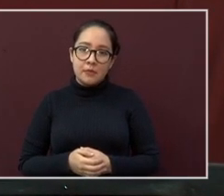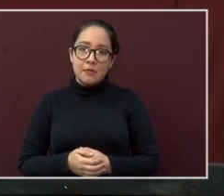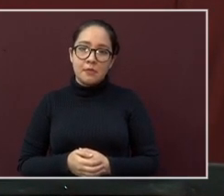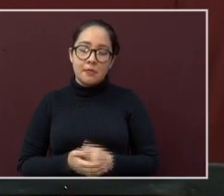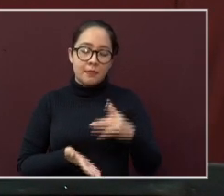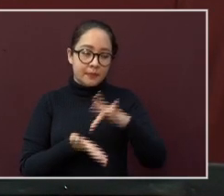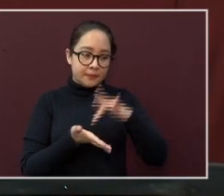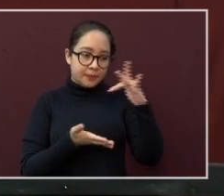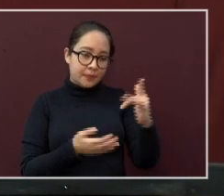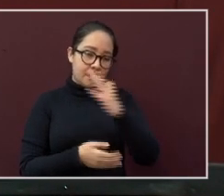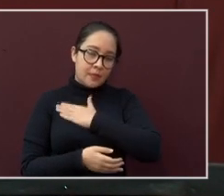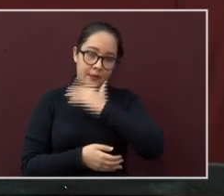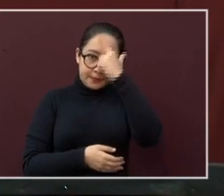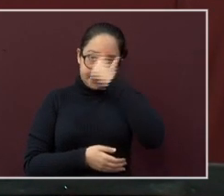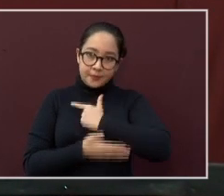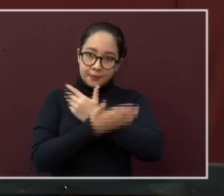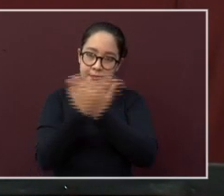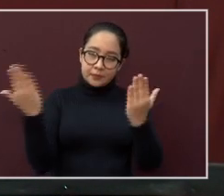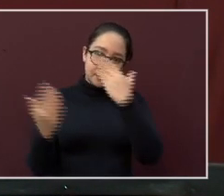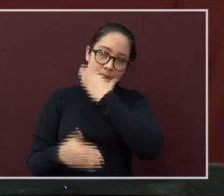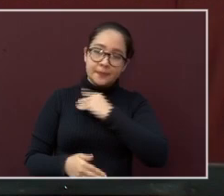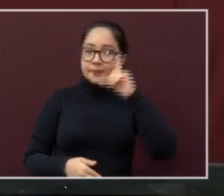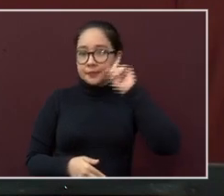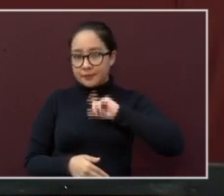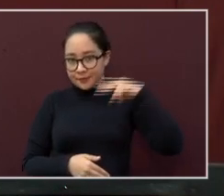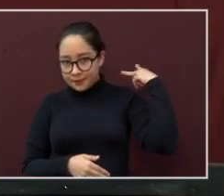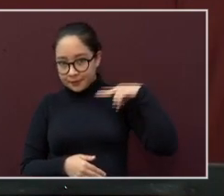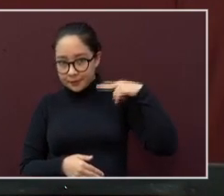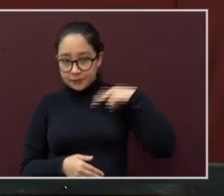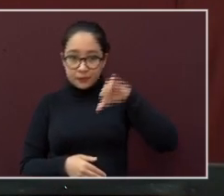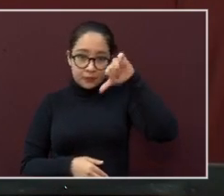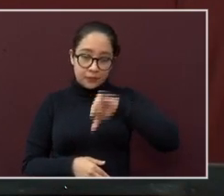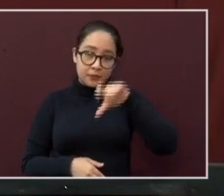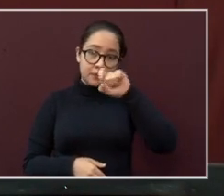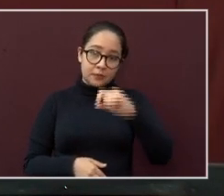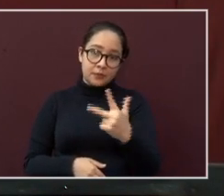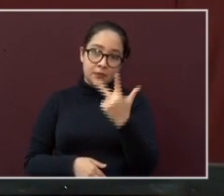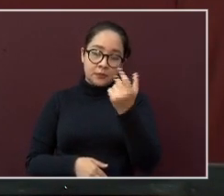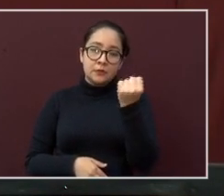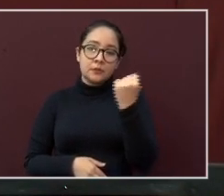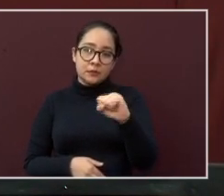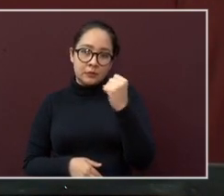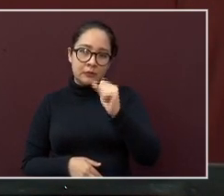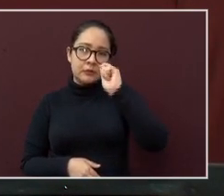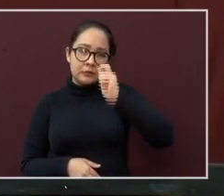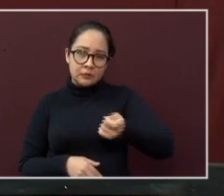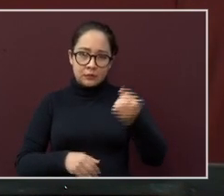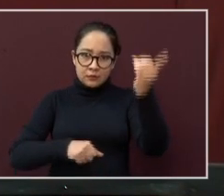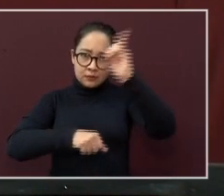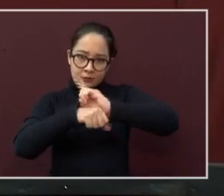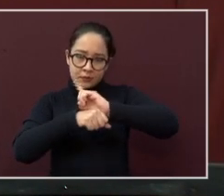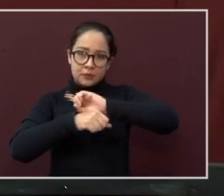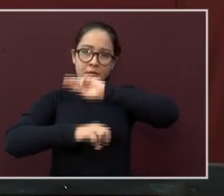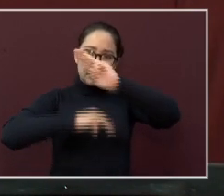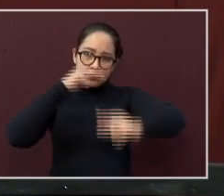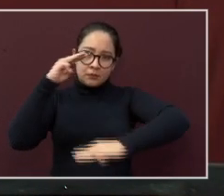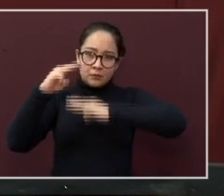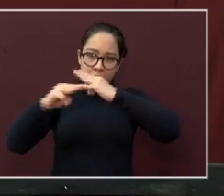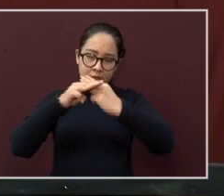Buenas noches, veracruzanas y veracruzanos. Hoy, 28 de septiembre, se celebra el Día Mundial contra la Rabia.